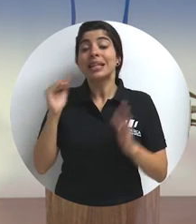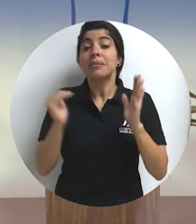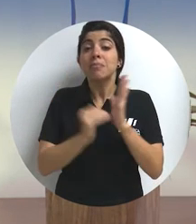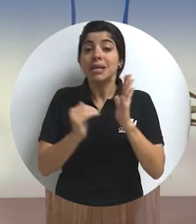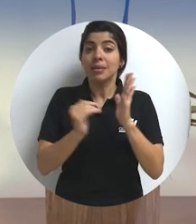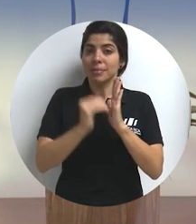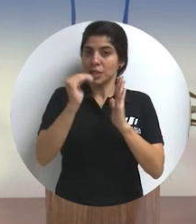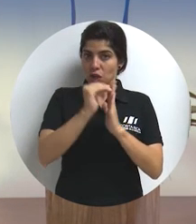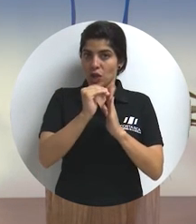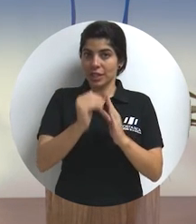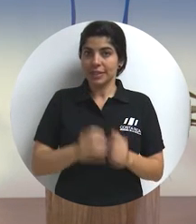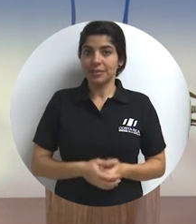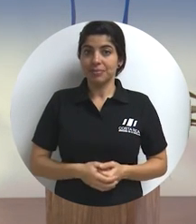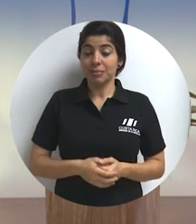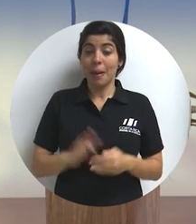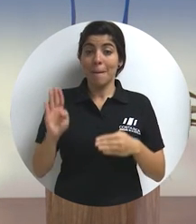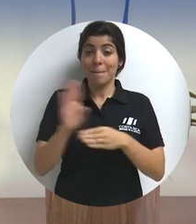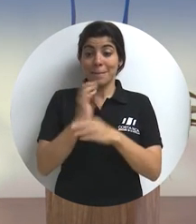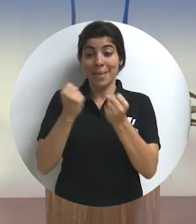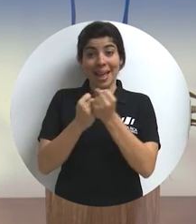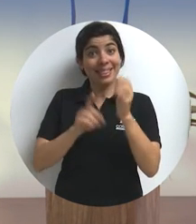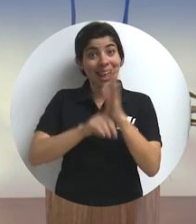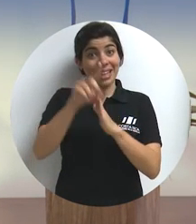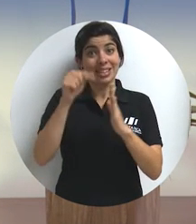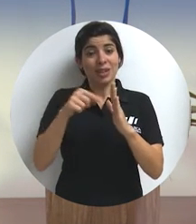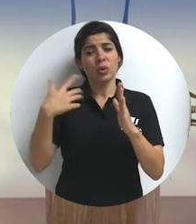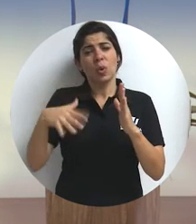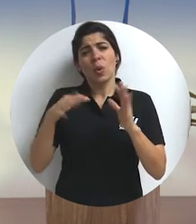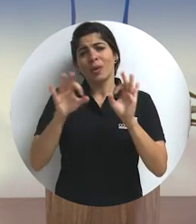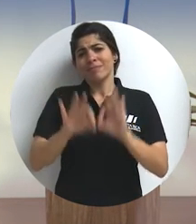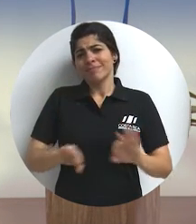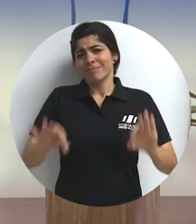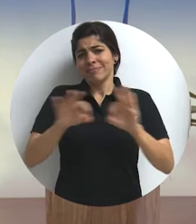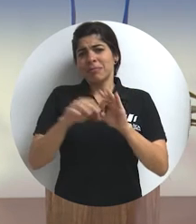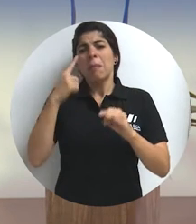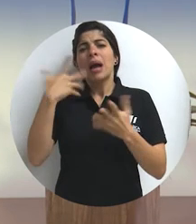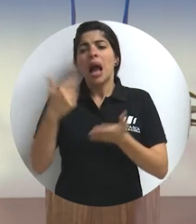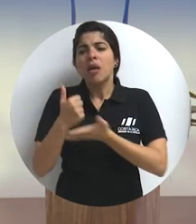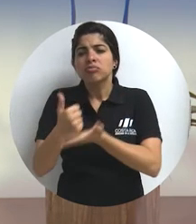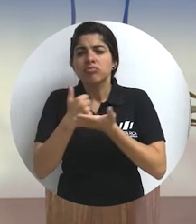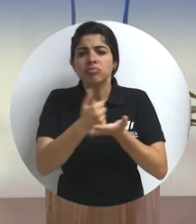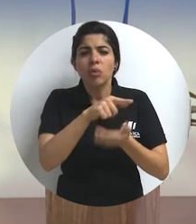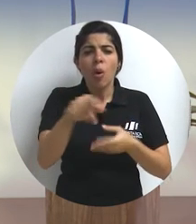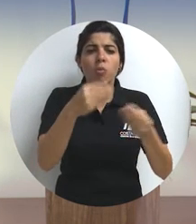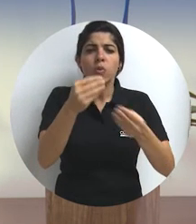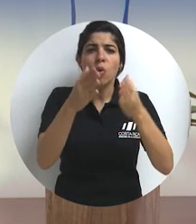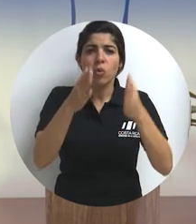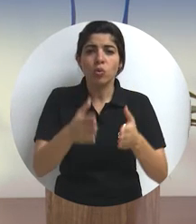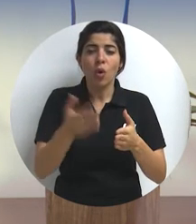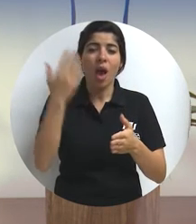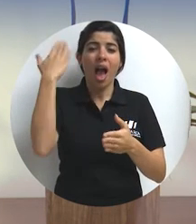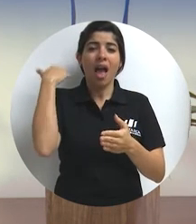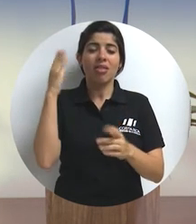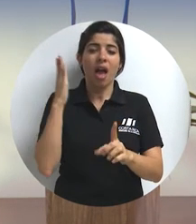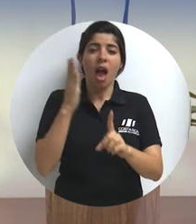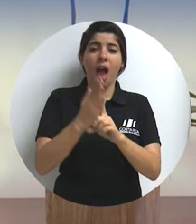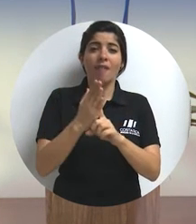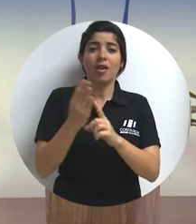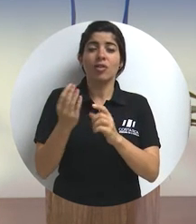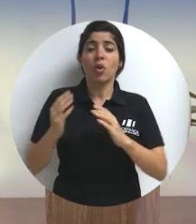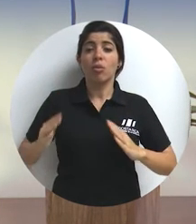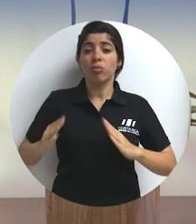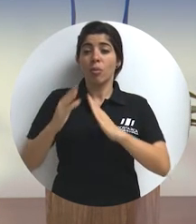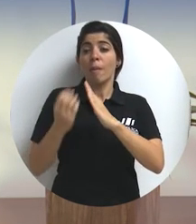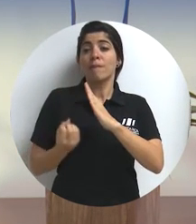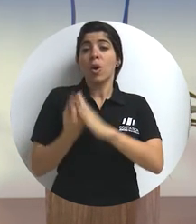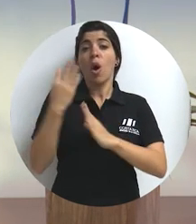mil millones. Banca para el Desarrollo ha sido fundamental para ayudar a productores afectados por